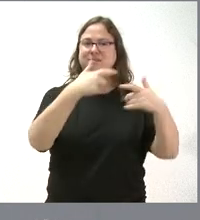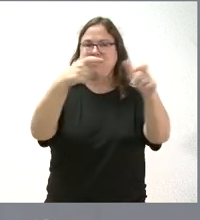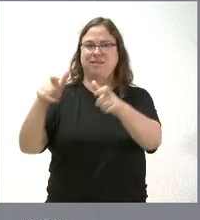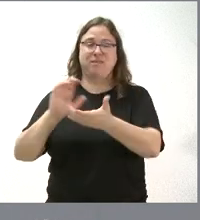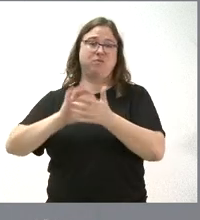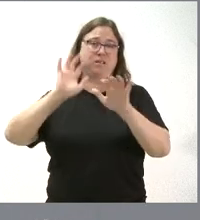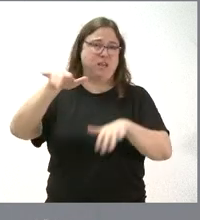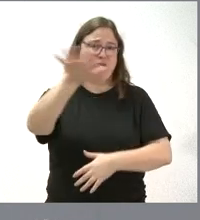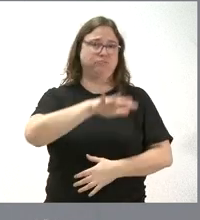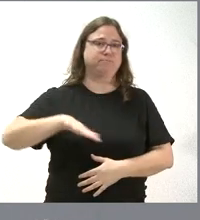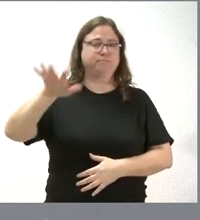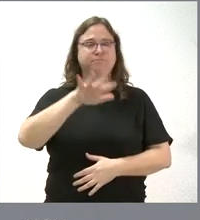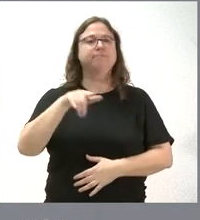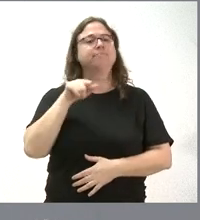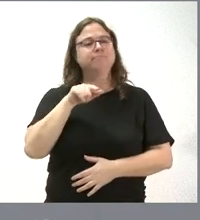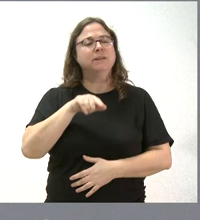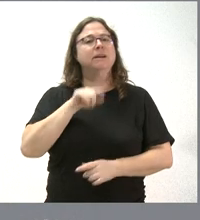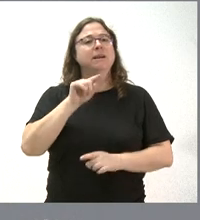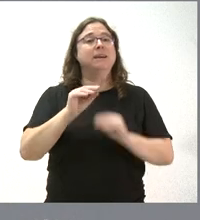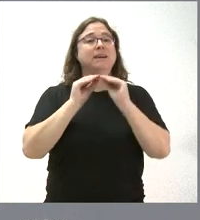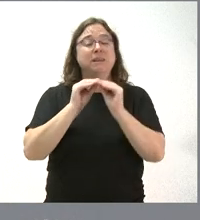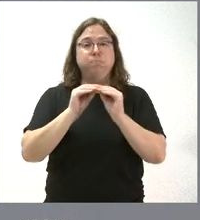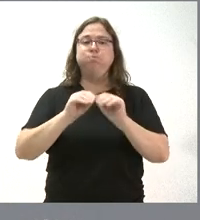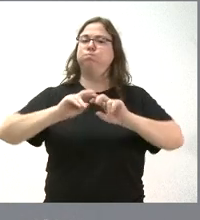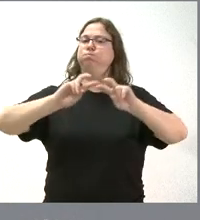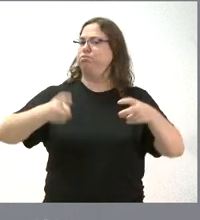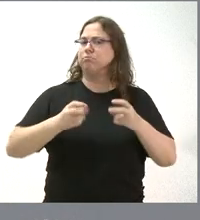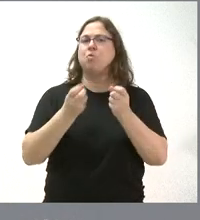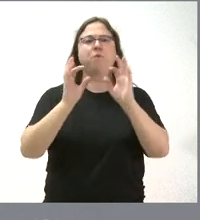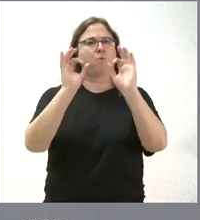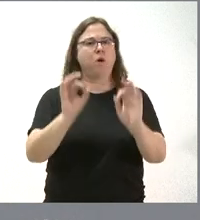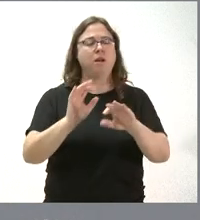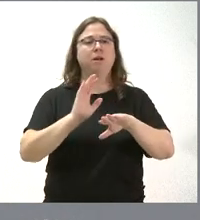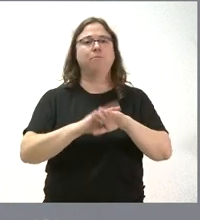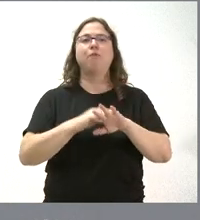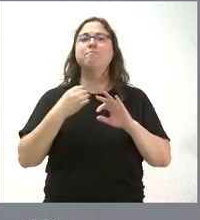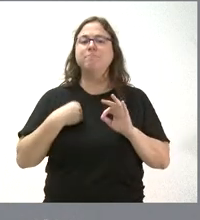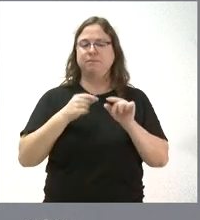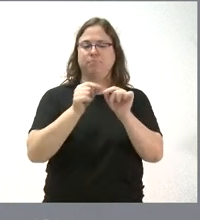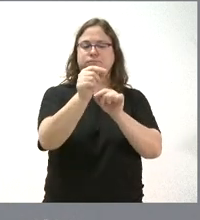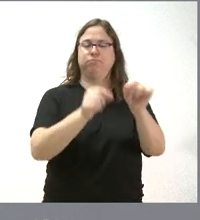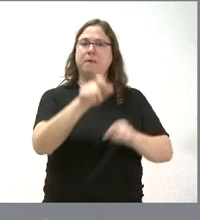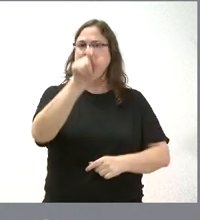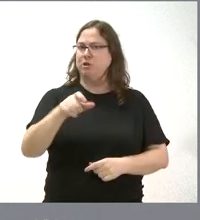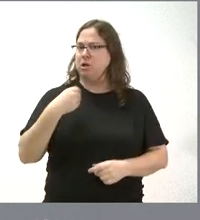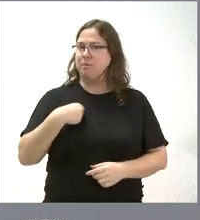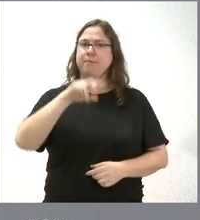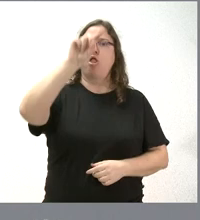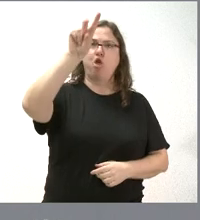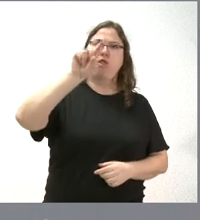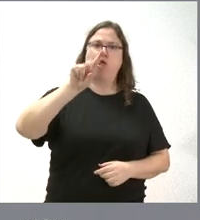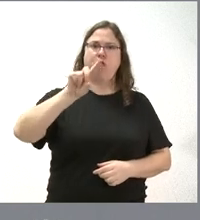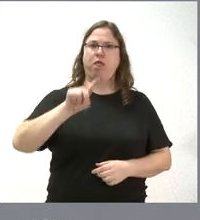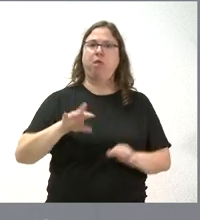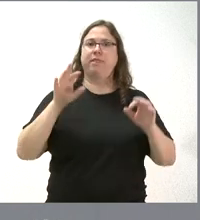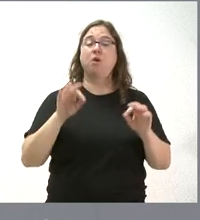Castilla y León. La capacidad de las instalaciones no se va a ver alterada, ya que conservará la misma distribución de residentes, 12 en cada planta y